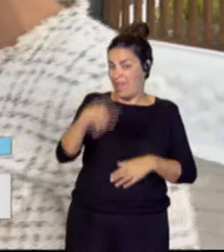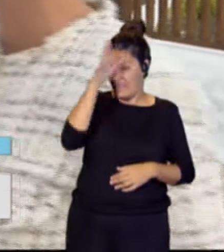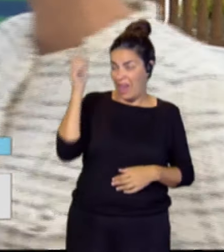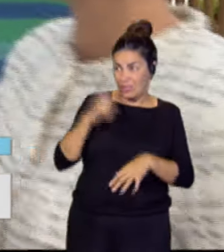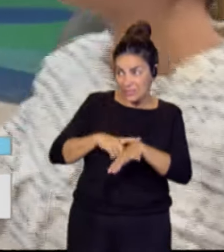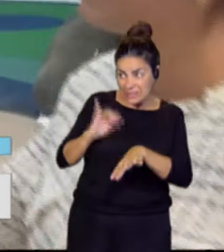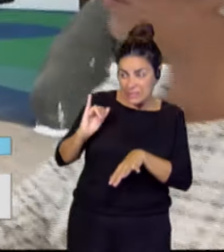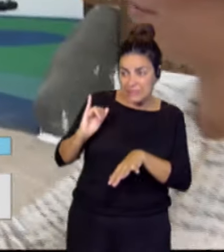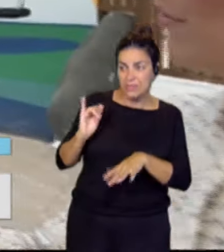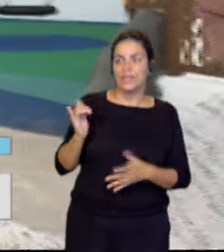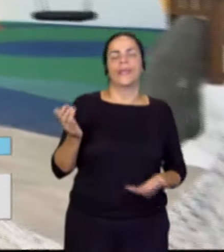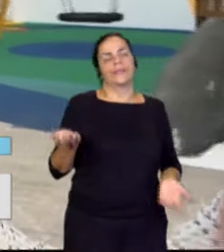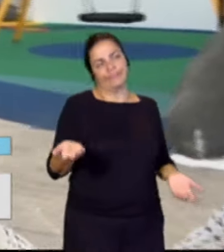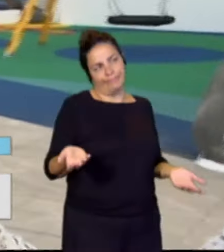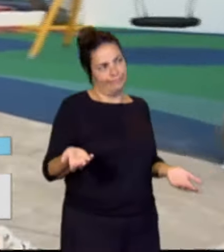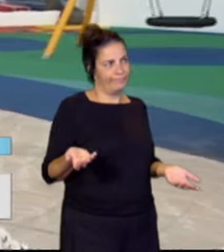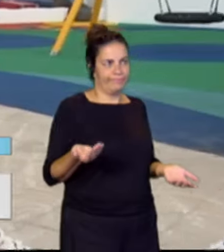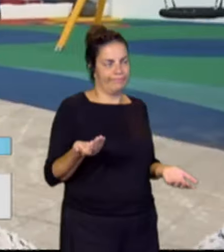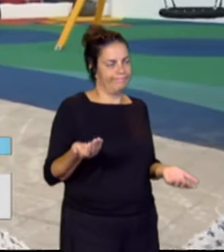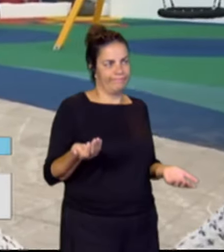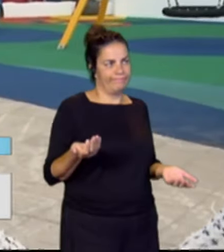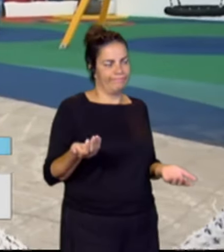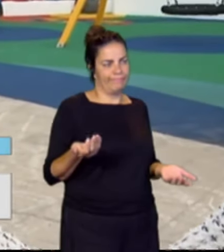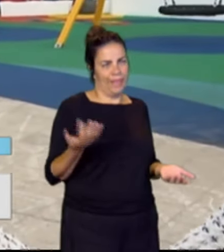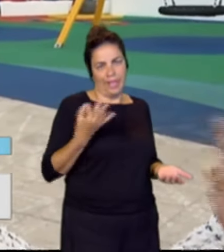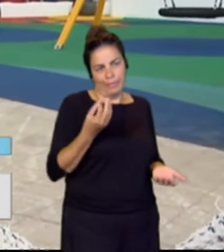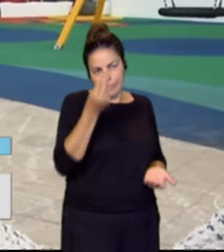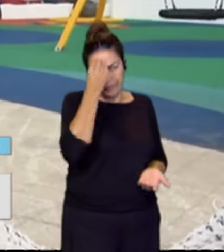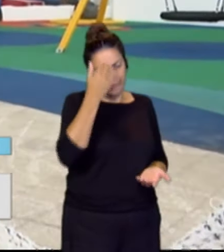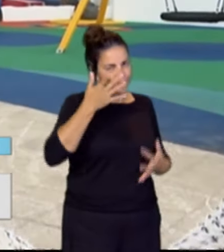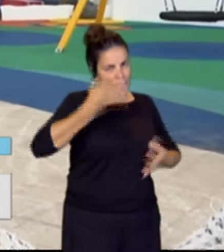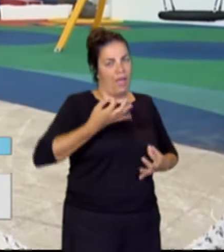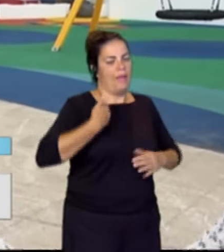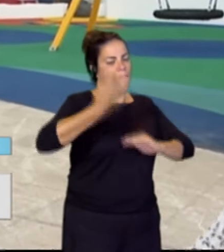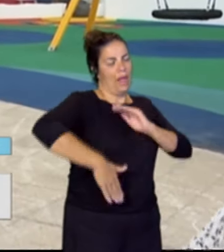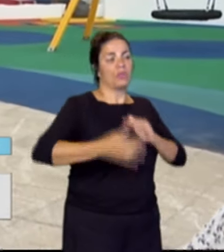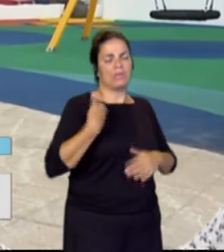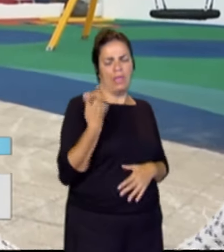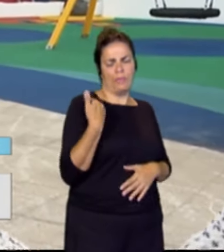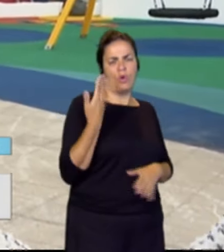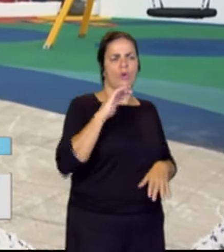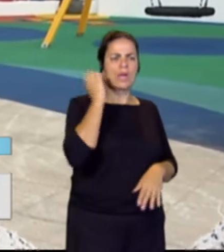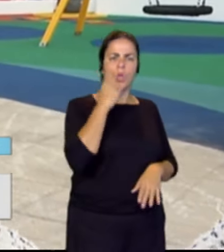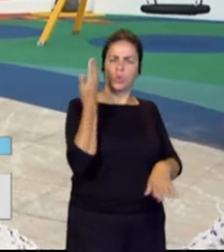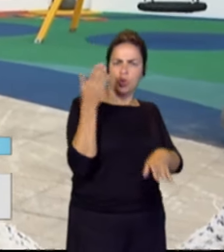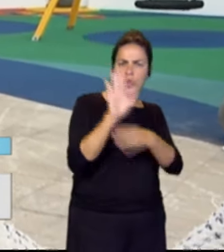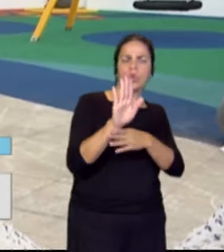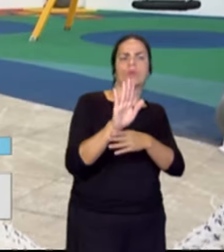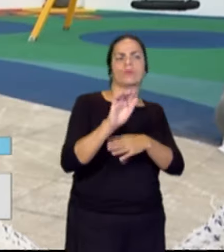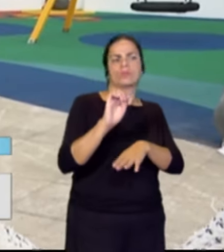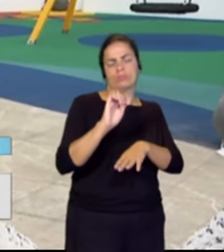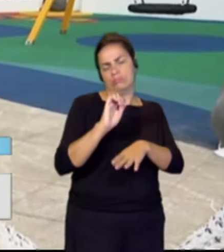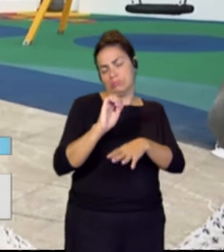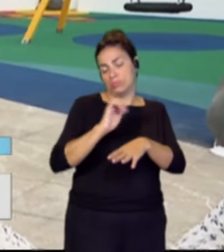tiempo. Bueno, hay que ser realistas y evidentemente, pues, hay unos plazos. presentado ese recurso recientemente. Hay un recurso contencioso